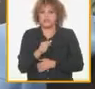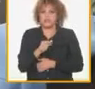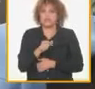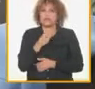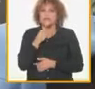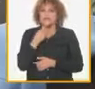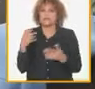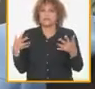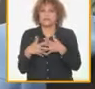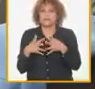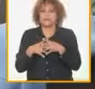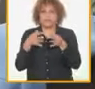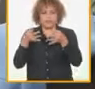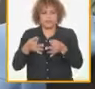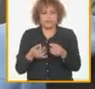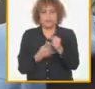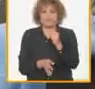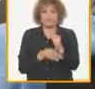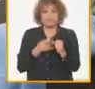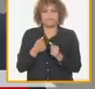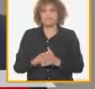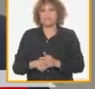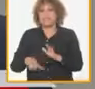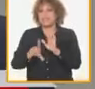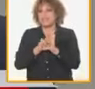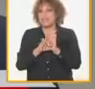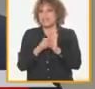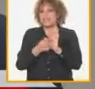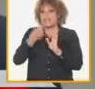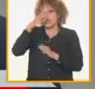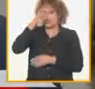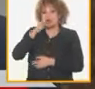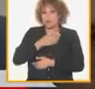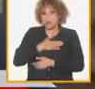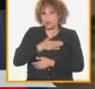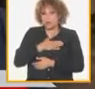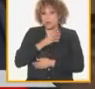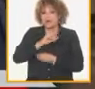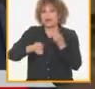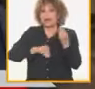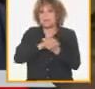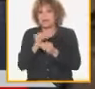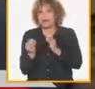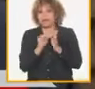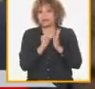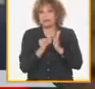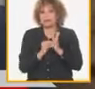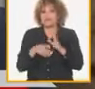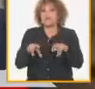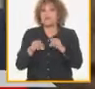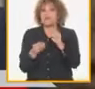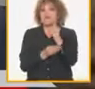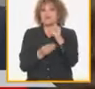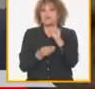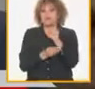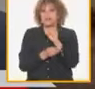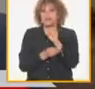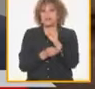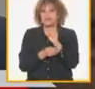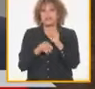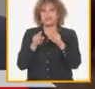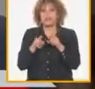corresponde con la realidad las leyes cubanas incluso renovadas y fortalecidas hace relativamente